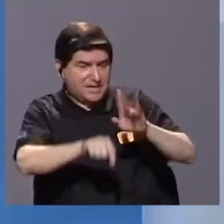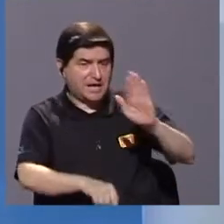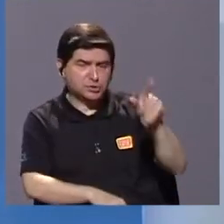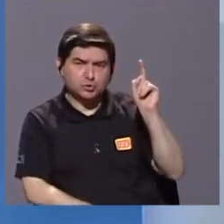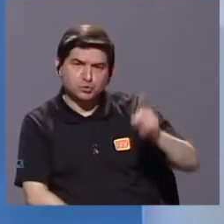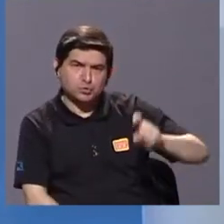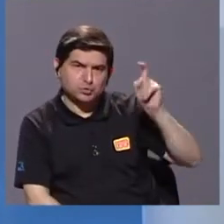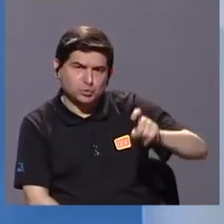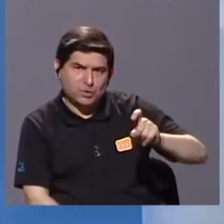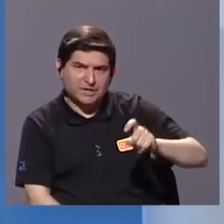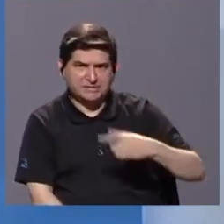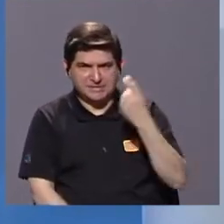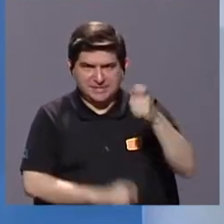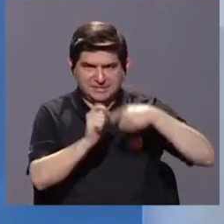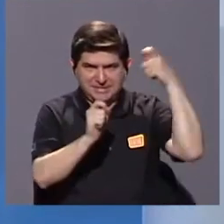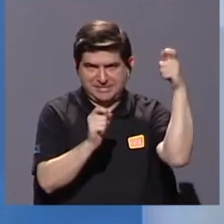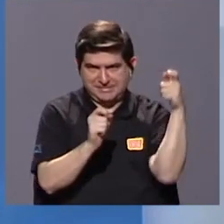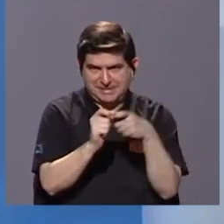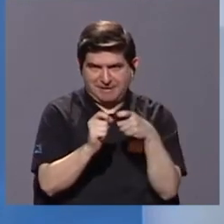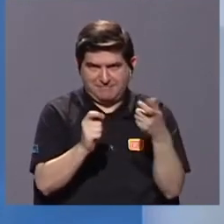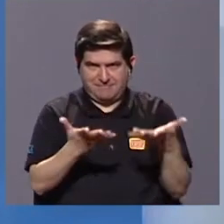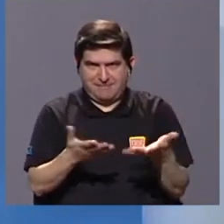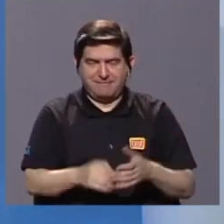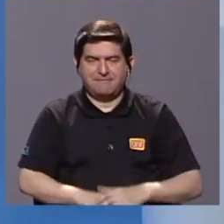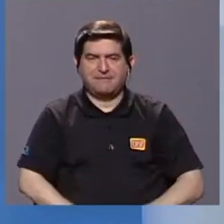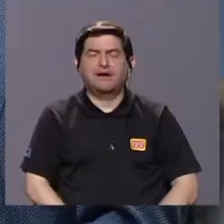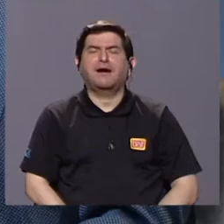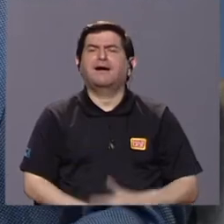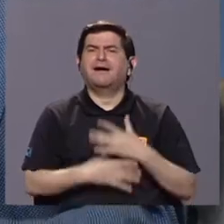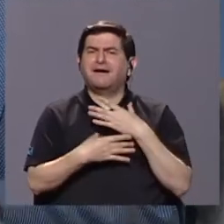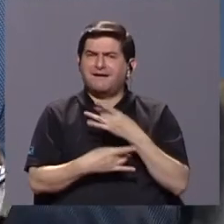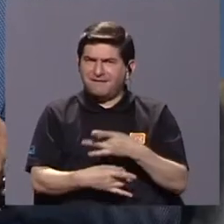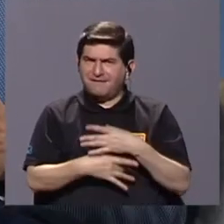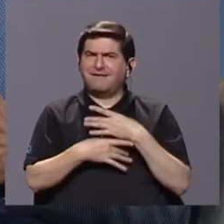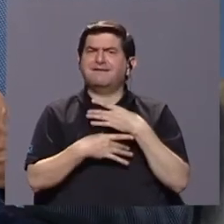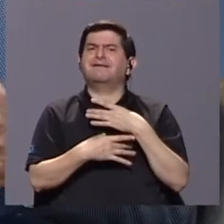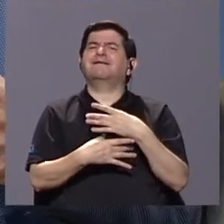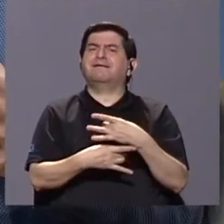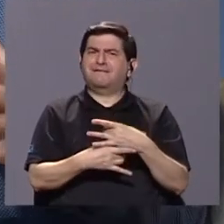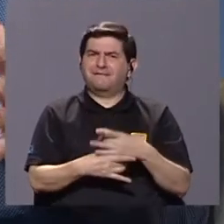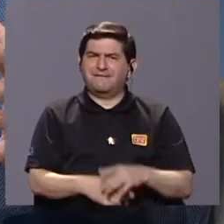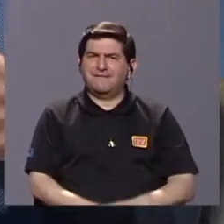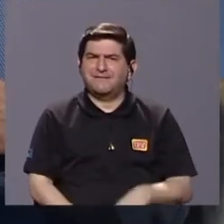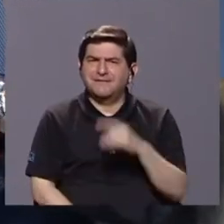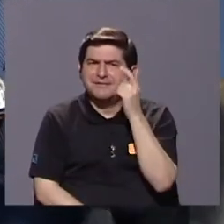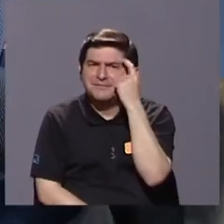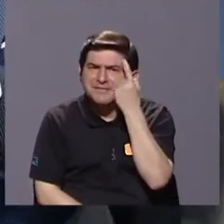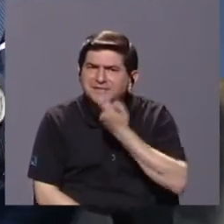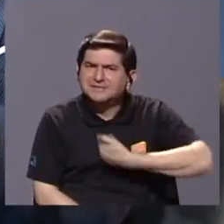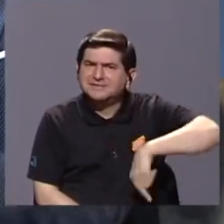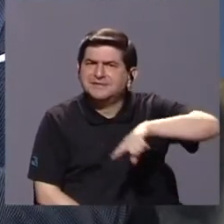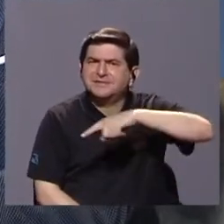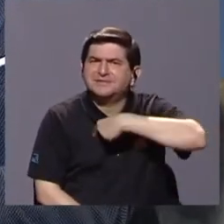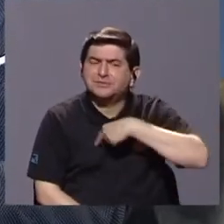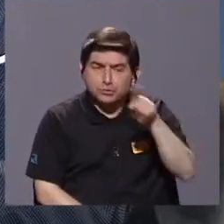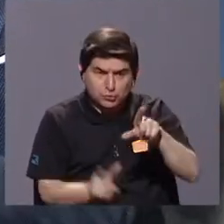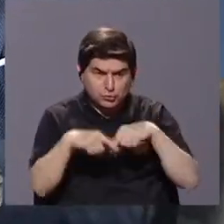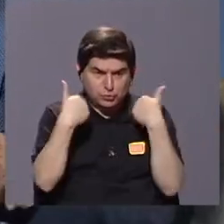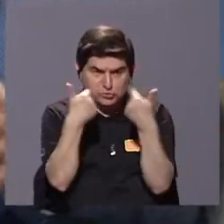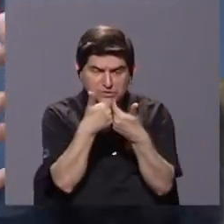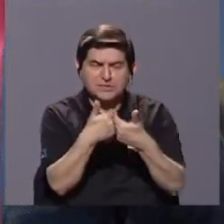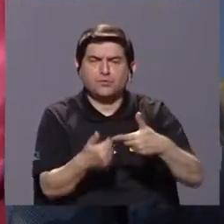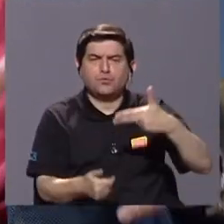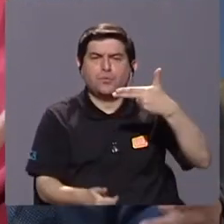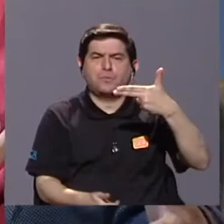necesidades propias y específicas. Qué interesante. Entonces, en cierta forma podemos pensar que este grupo de